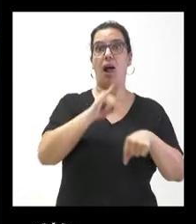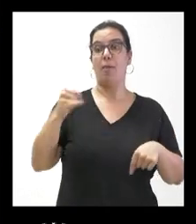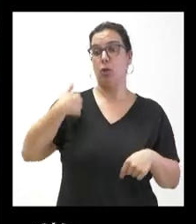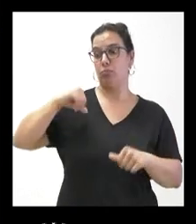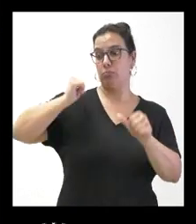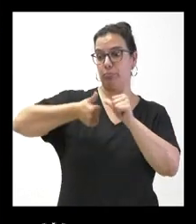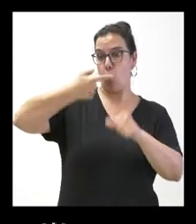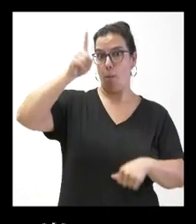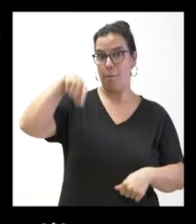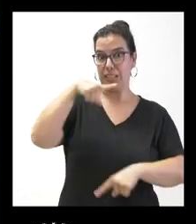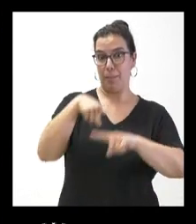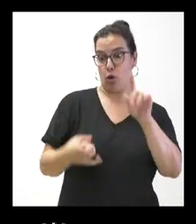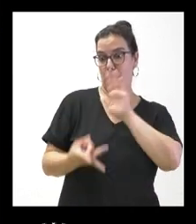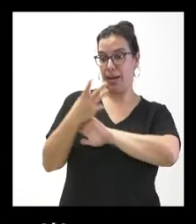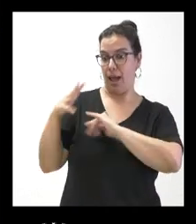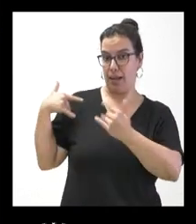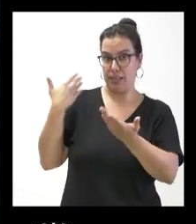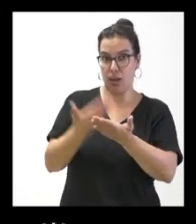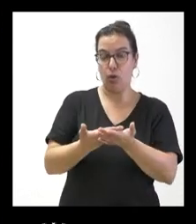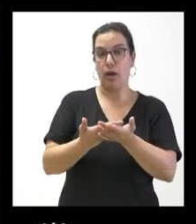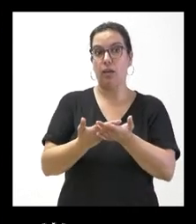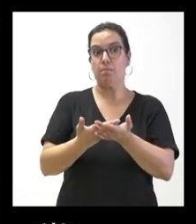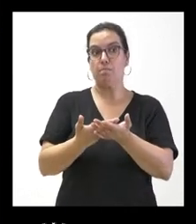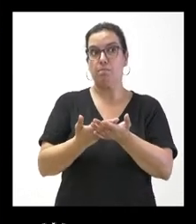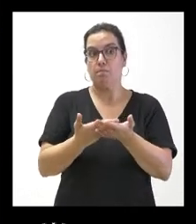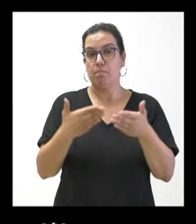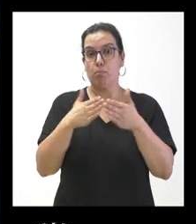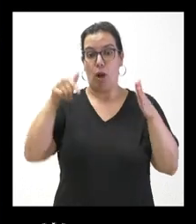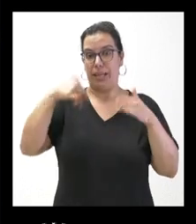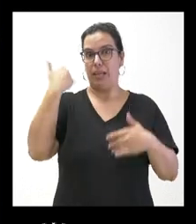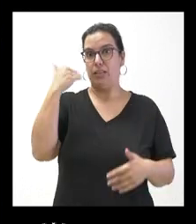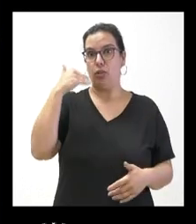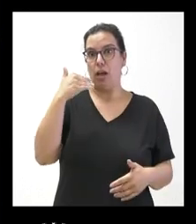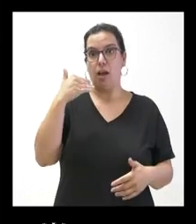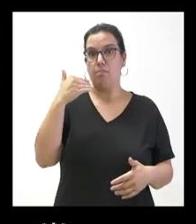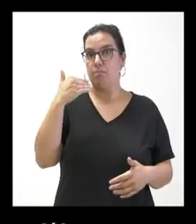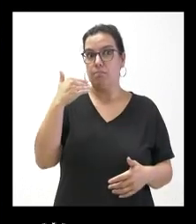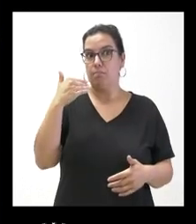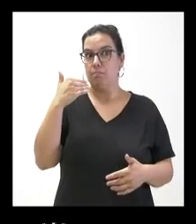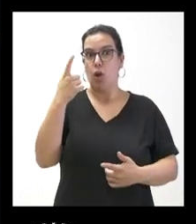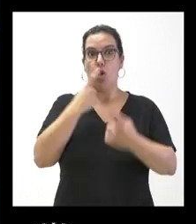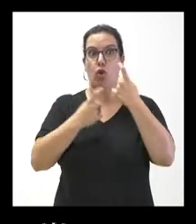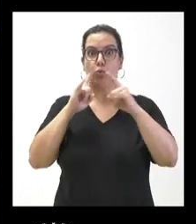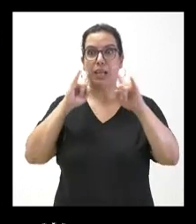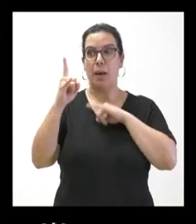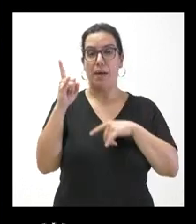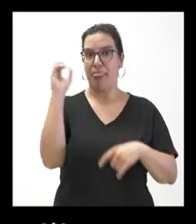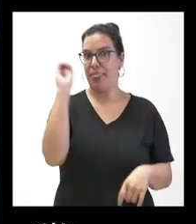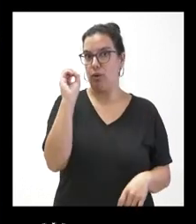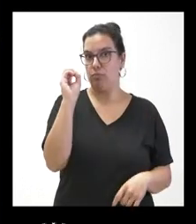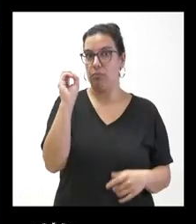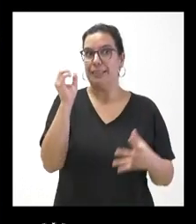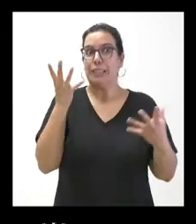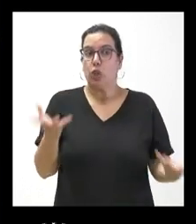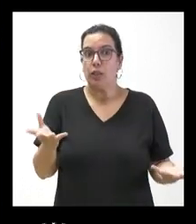medio que ha pasado desde que se abrieran las puertas de la oficina en Soria no se ha recibido ninguna llamada. Por eso